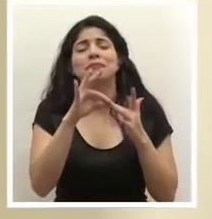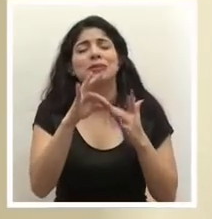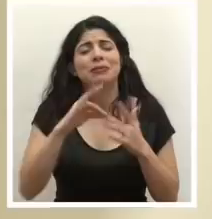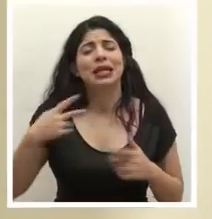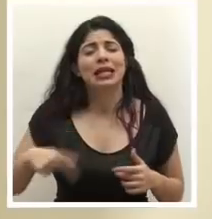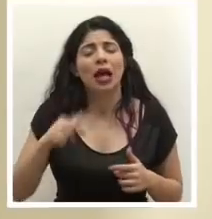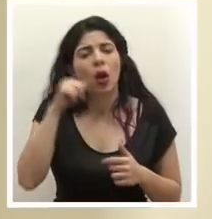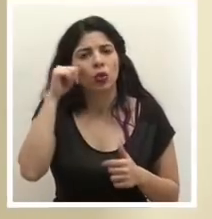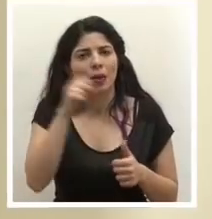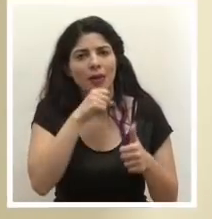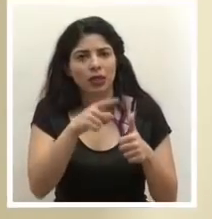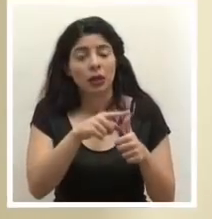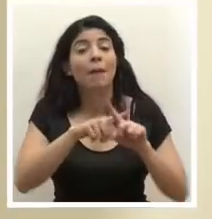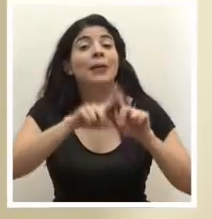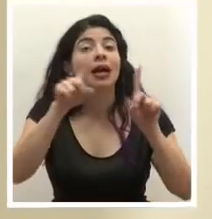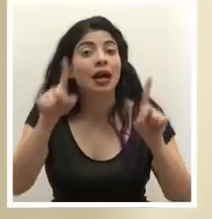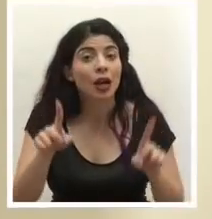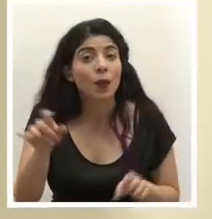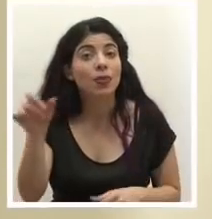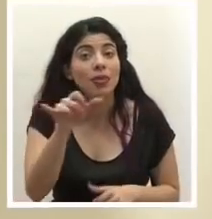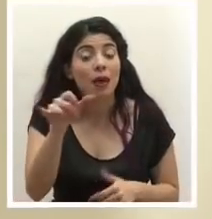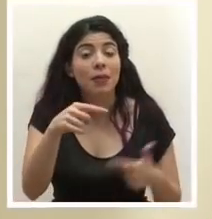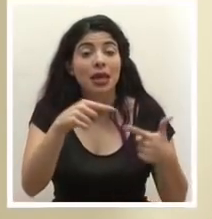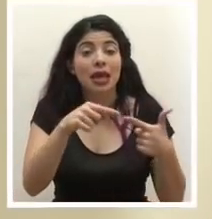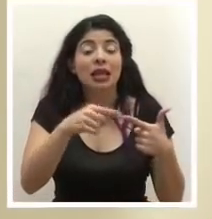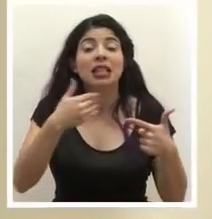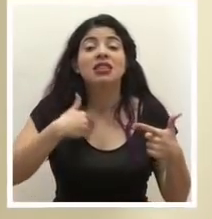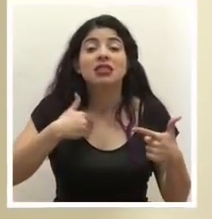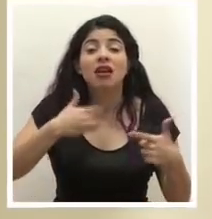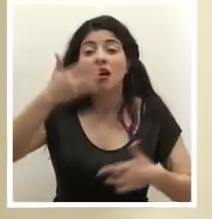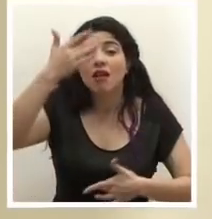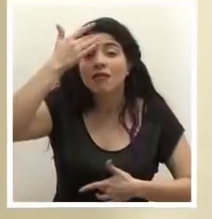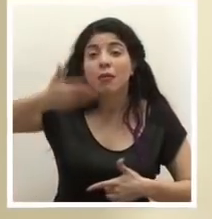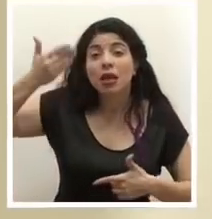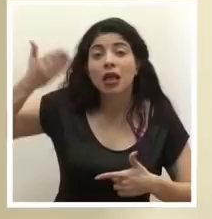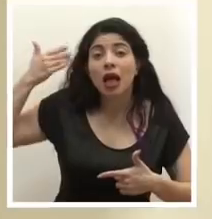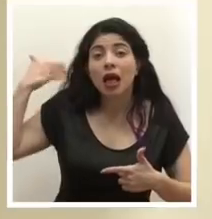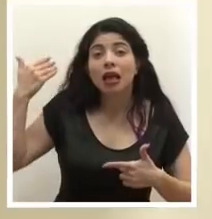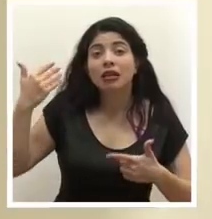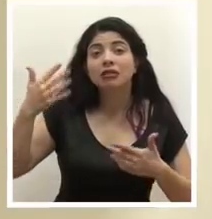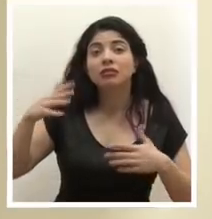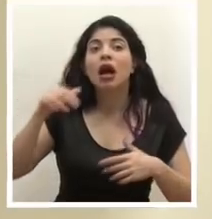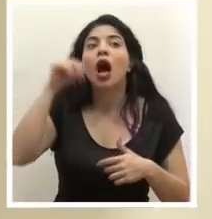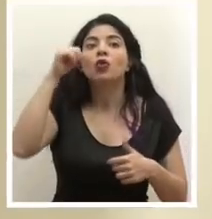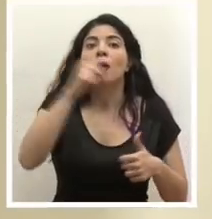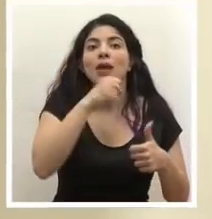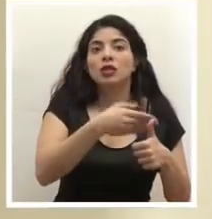riesgo, pero también los que tienen patologías que son más comunes en adultos mayores pero que no necesariamente